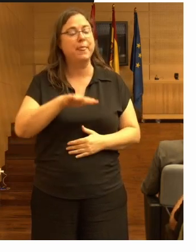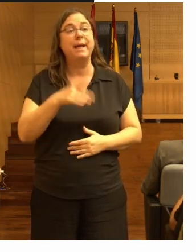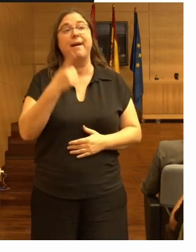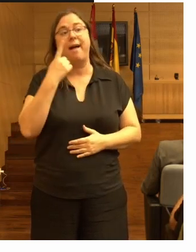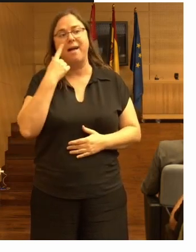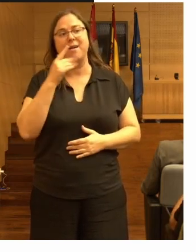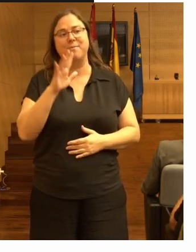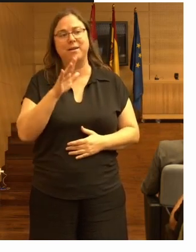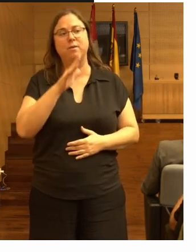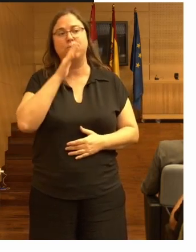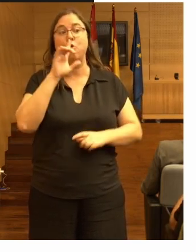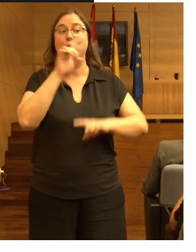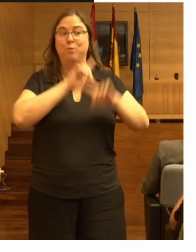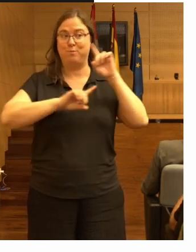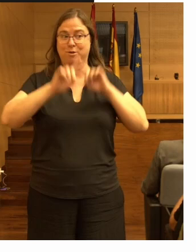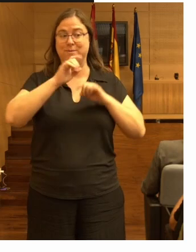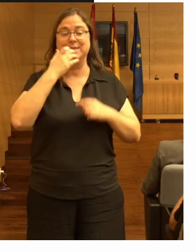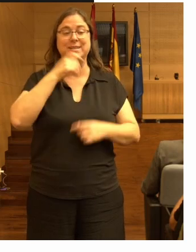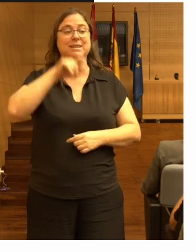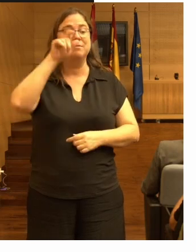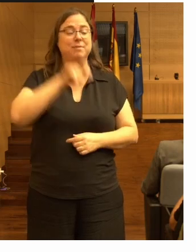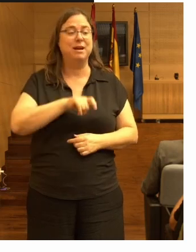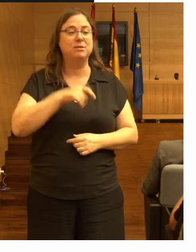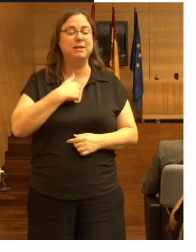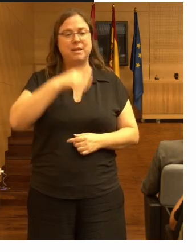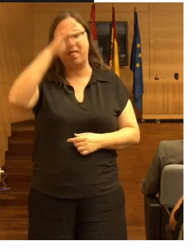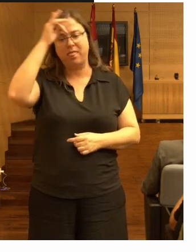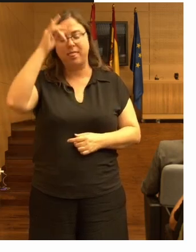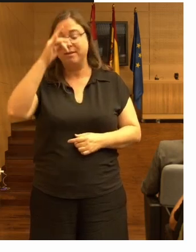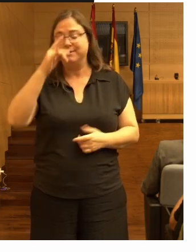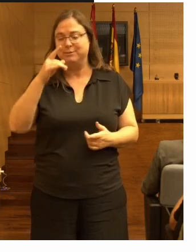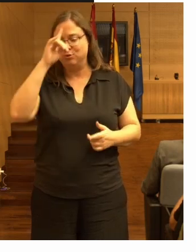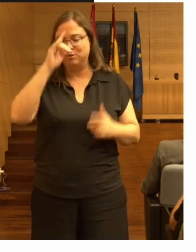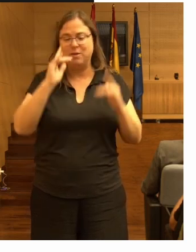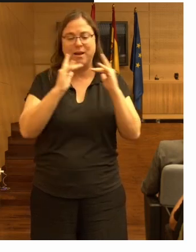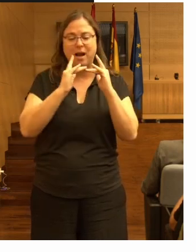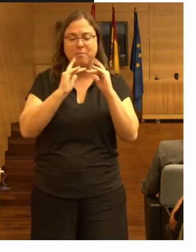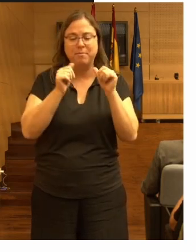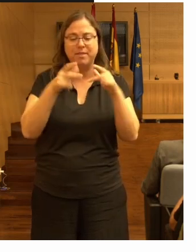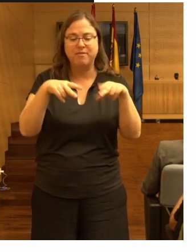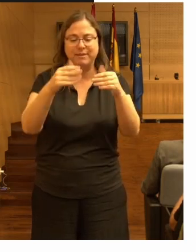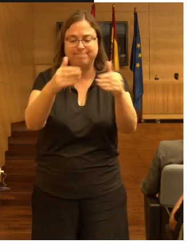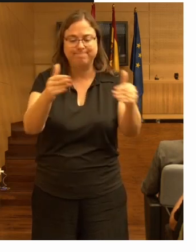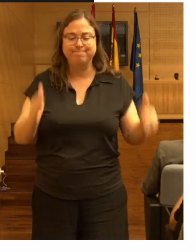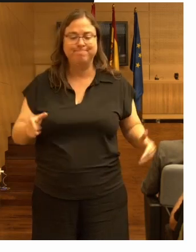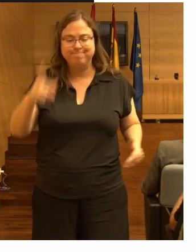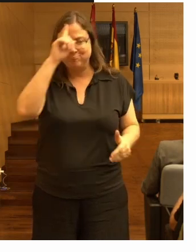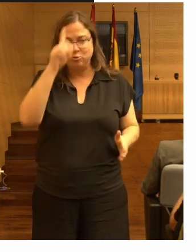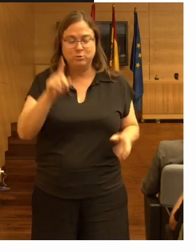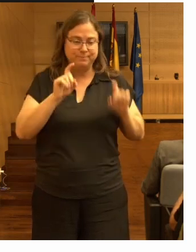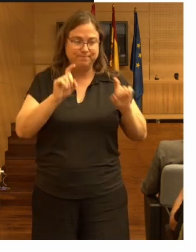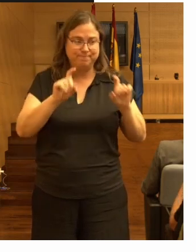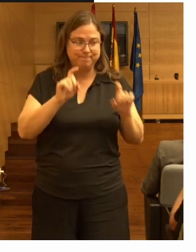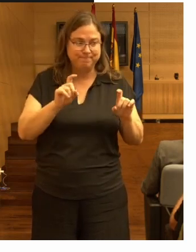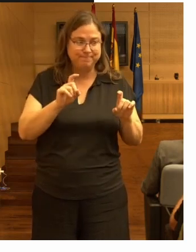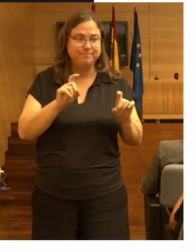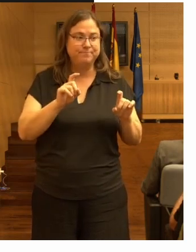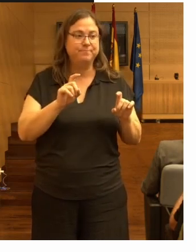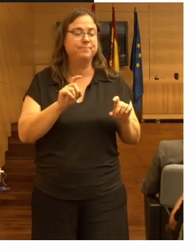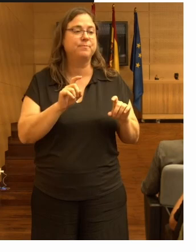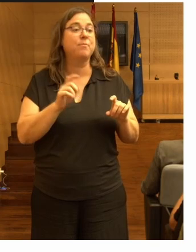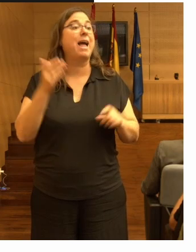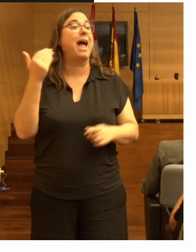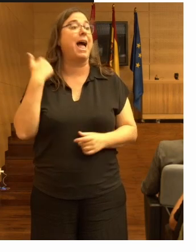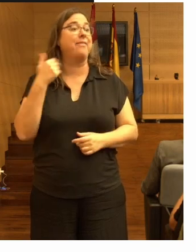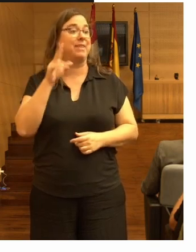verlo porque sí que es un problema cuando las personas no saben dónde acaba la cama y hay que hacer algo os enseñé antes un